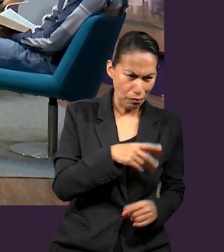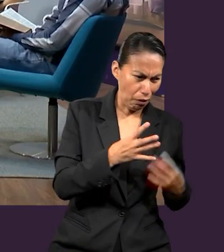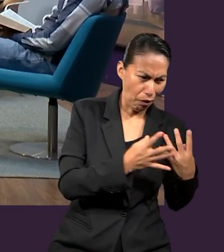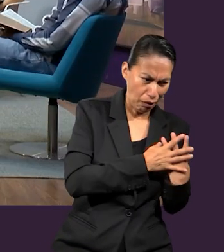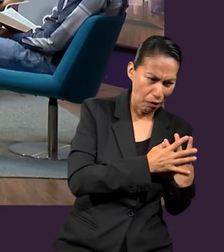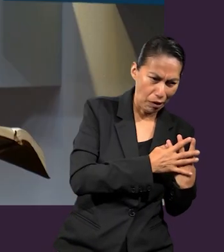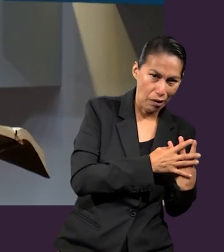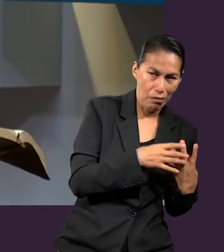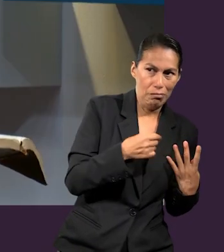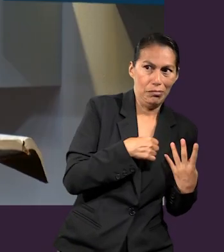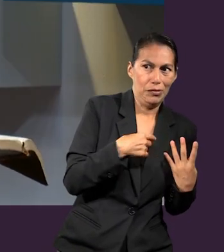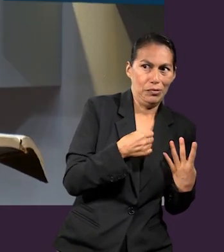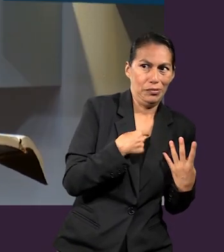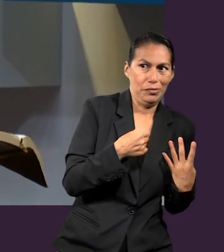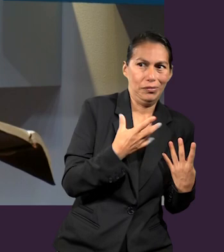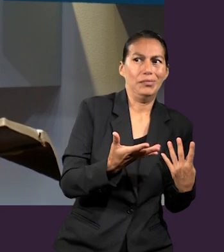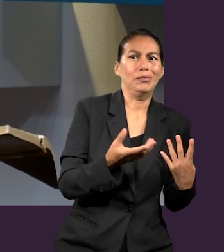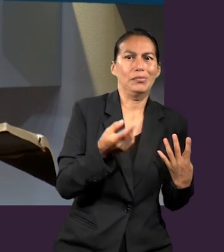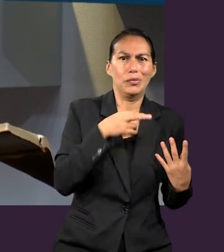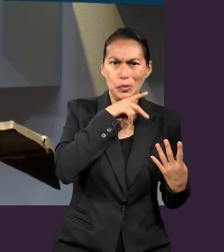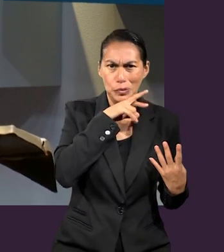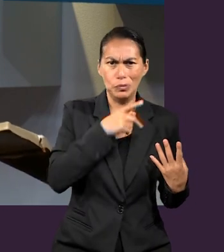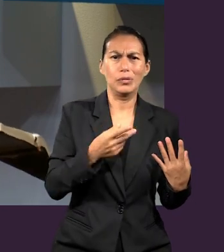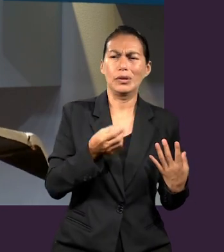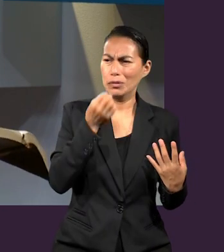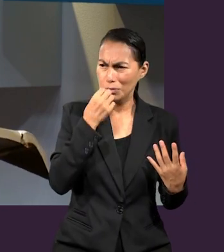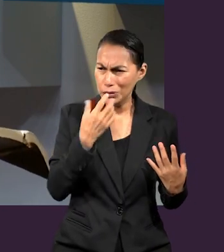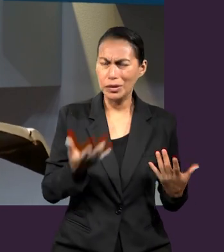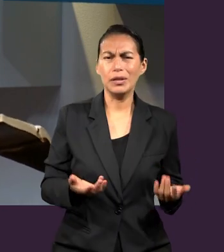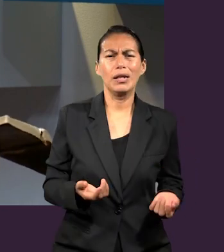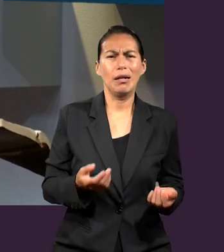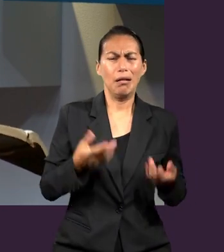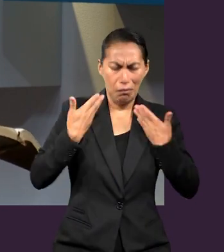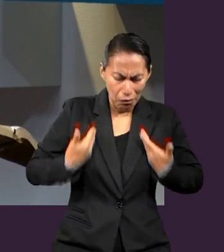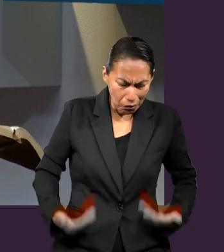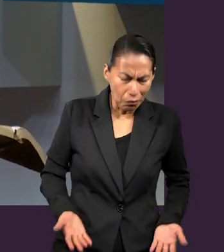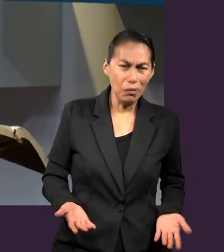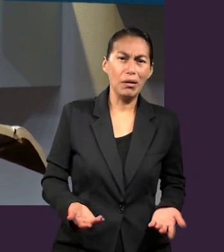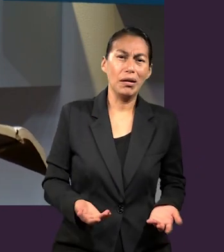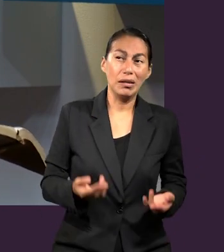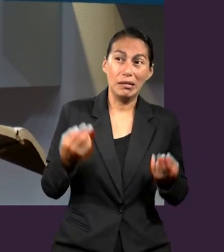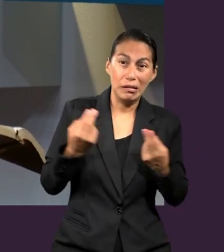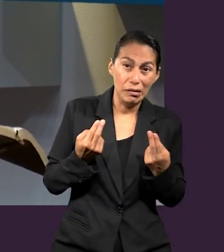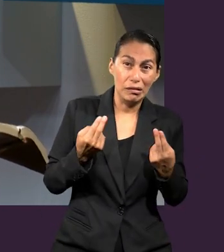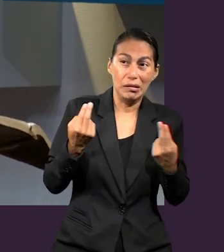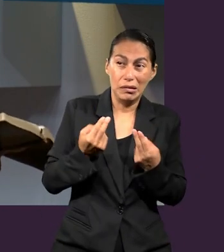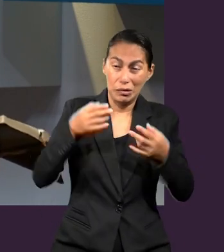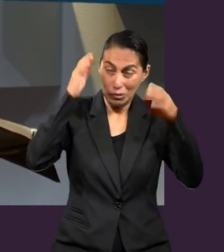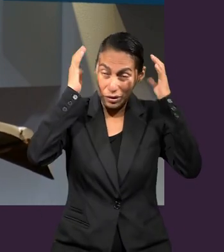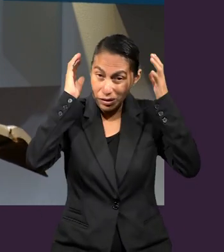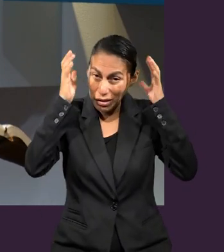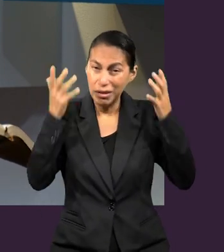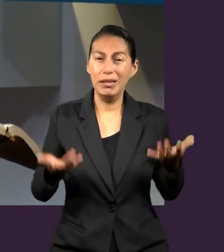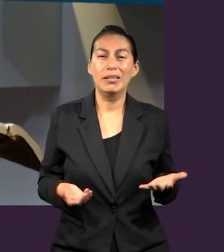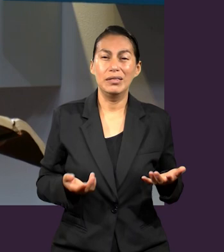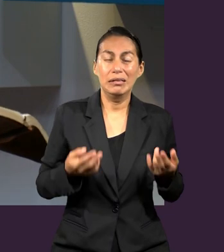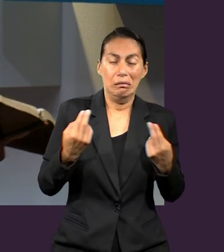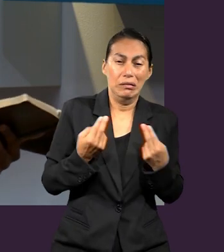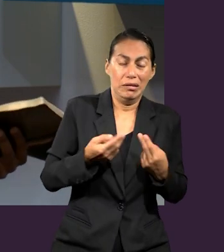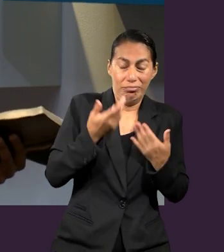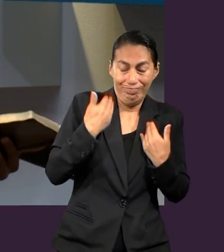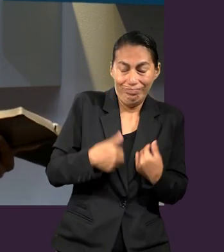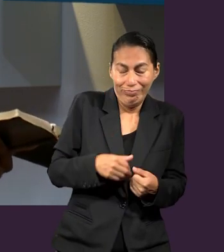por ti mismo. Oye, necesito comer, necesito vestirme, necesito bañarme. Las